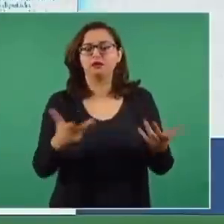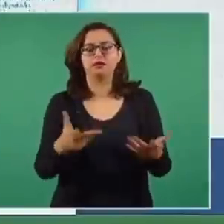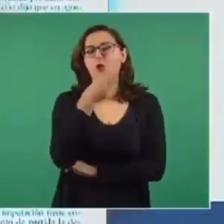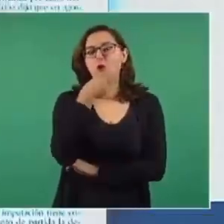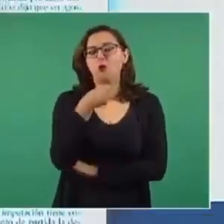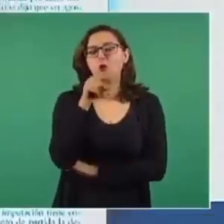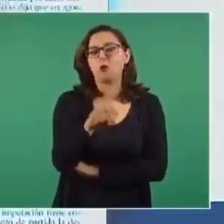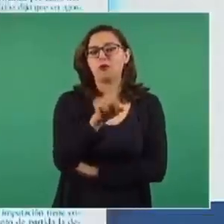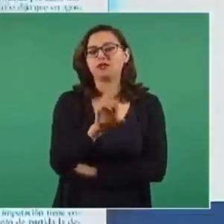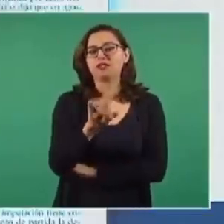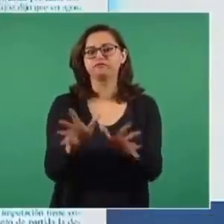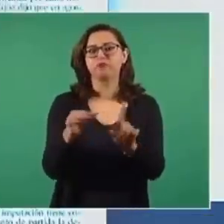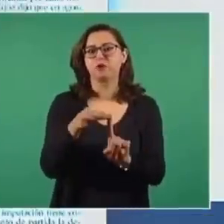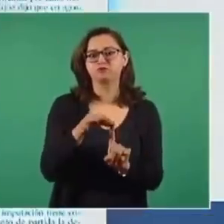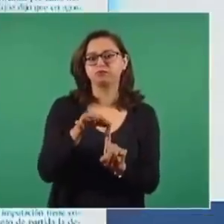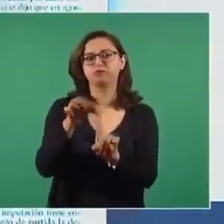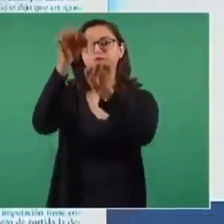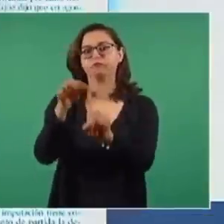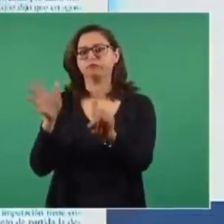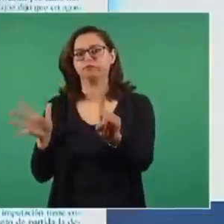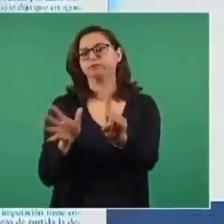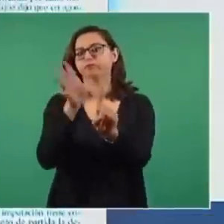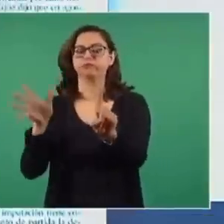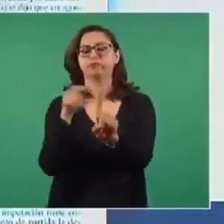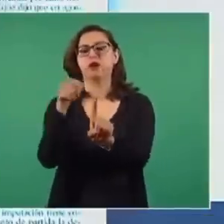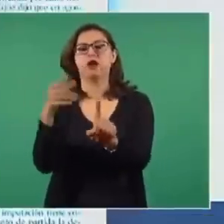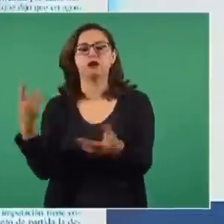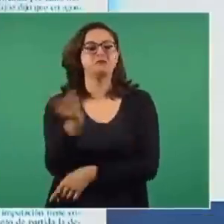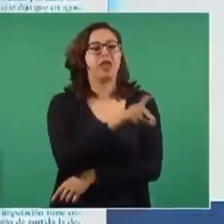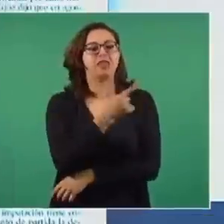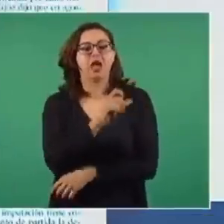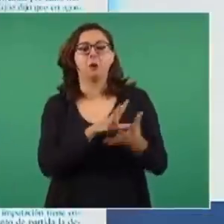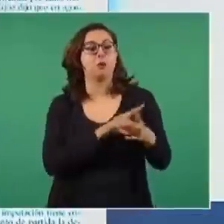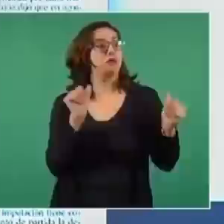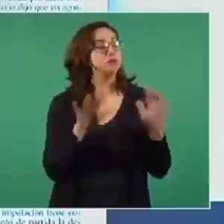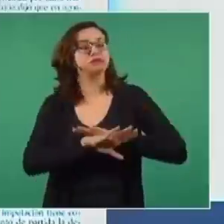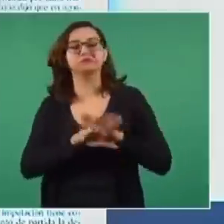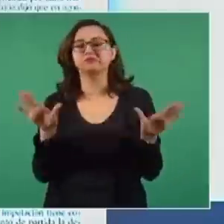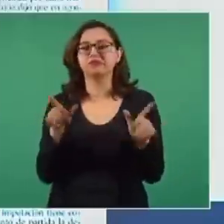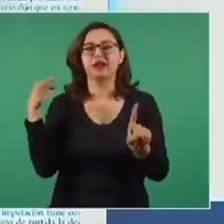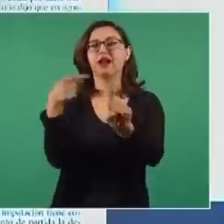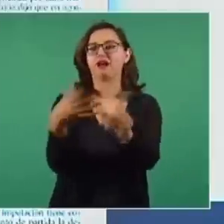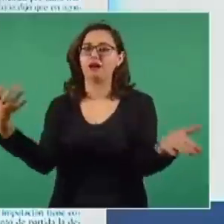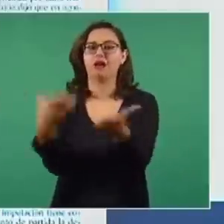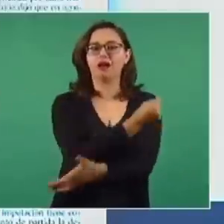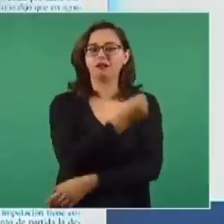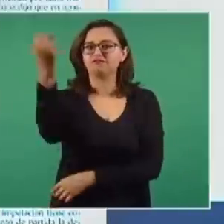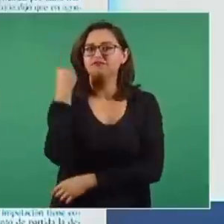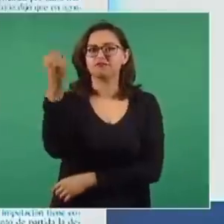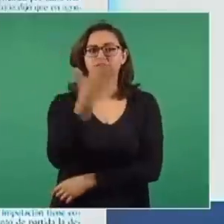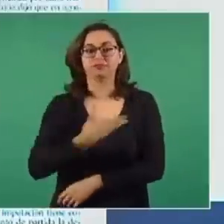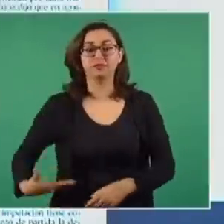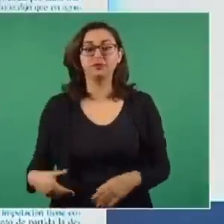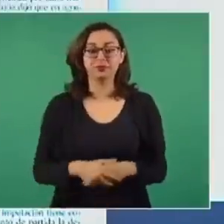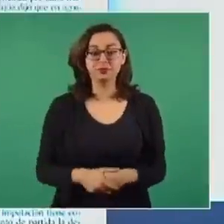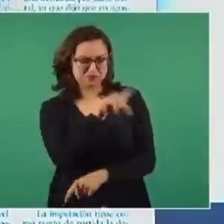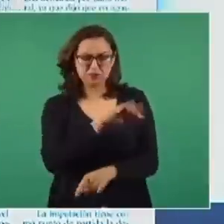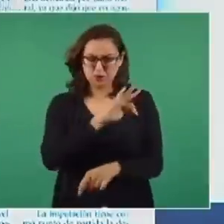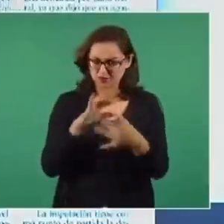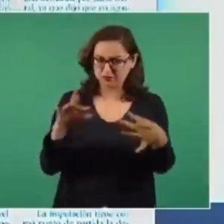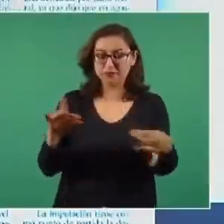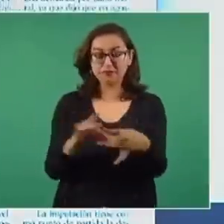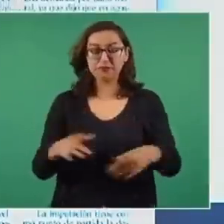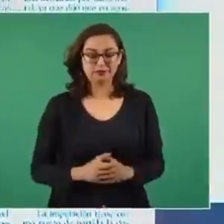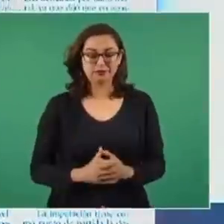Desaparece y triunfa, se ha dicho. En ese entonces se da a conocer de que Diego había recibido unos terrenos en Acapulco.